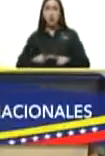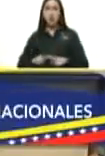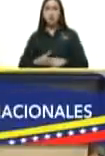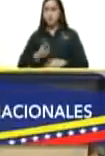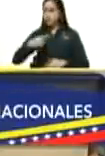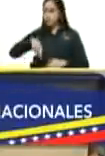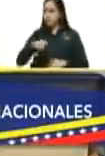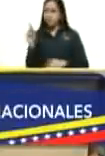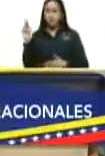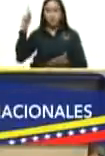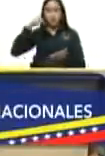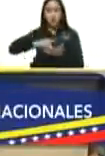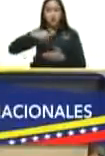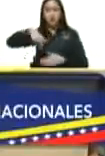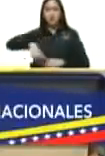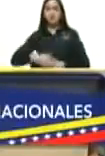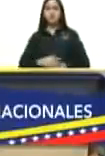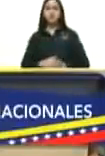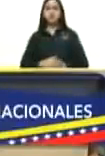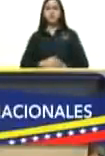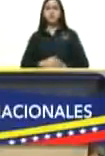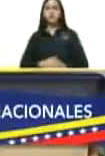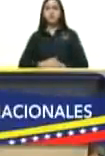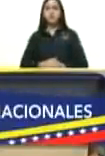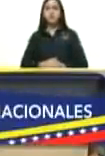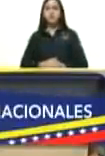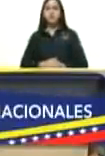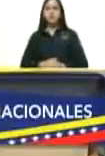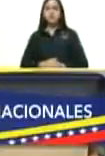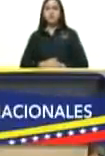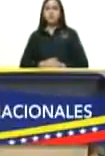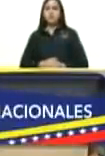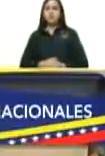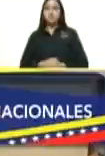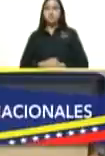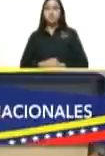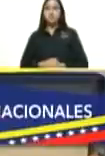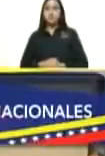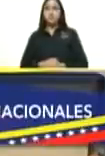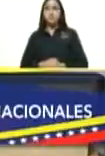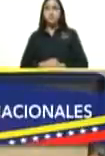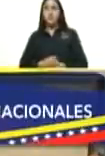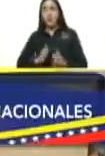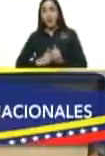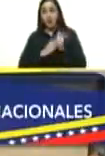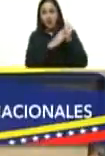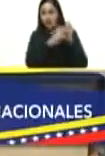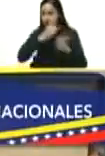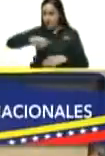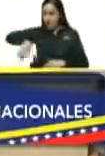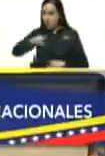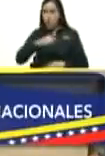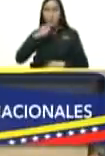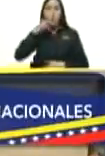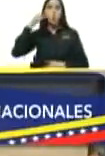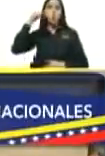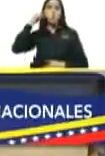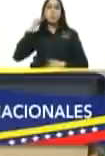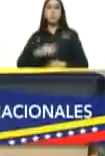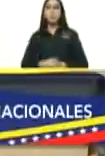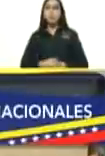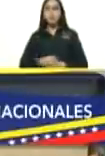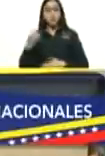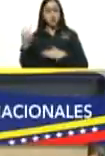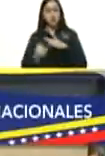de ustedes vienen del más allá ustedes que son líderes lideresas de